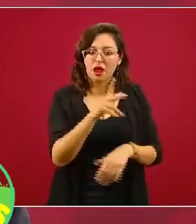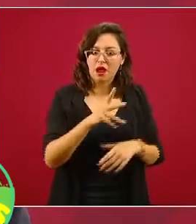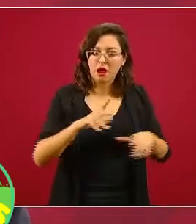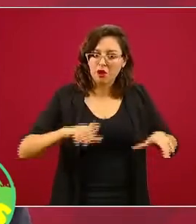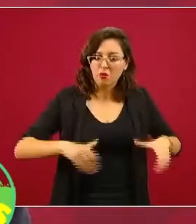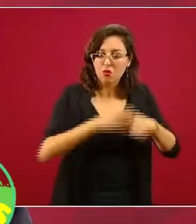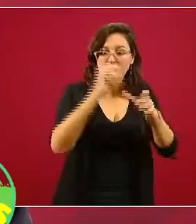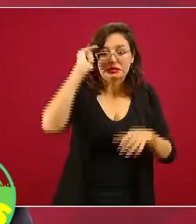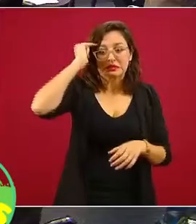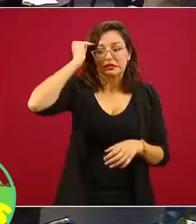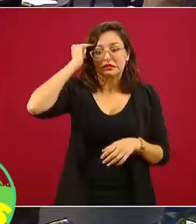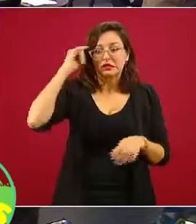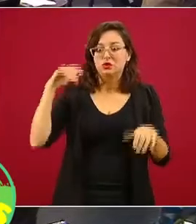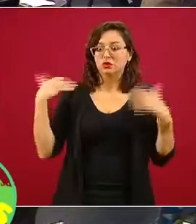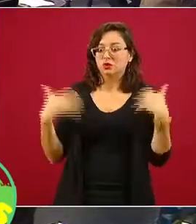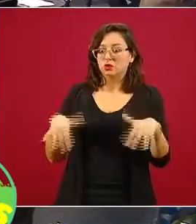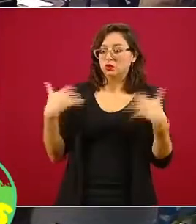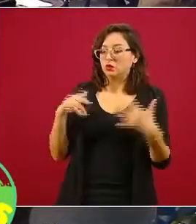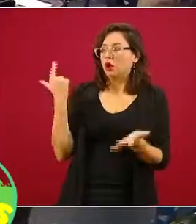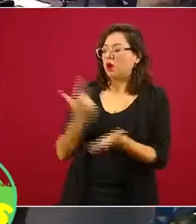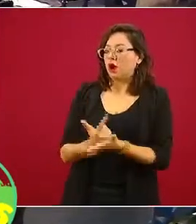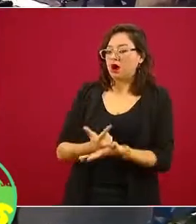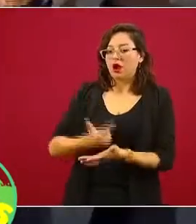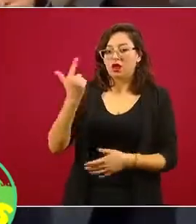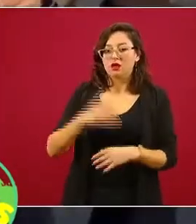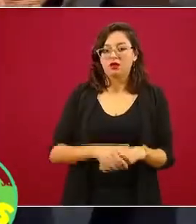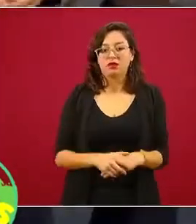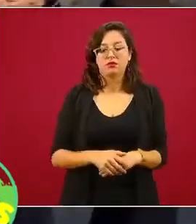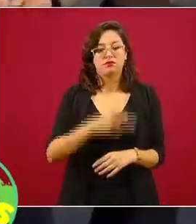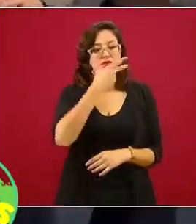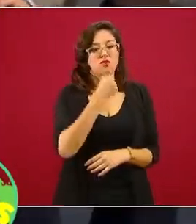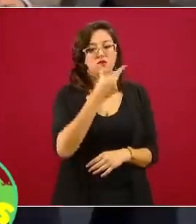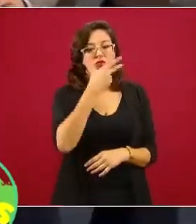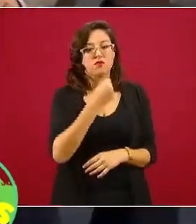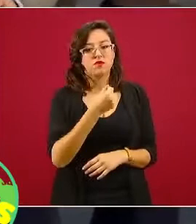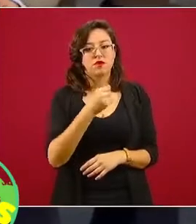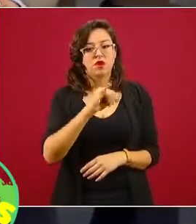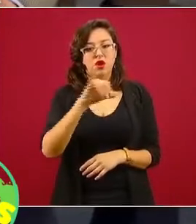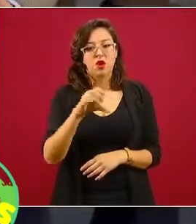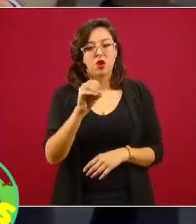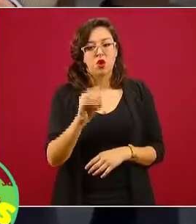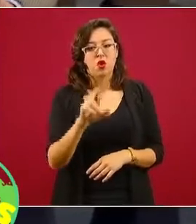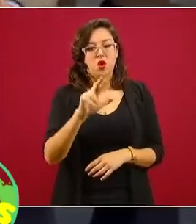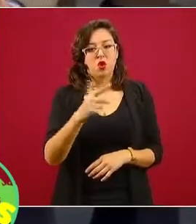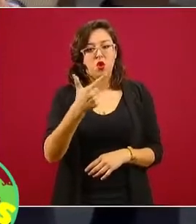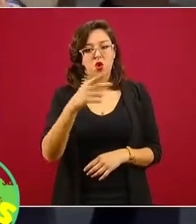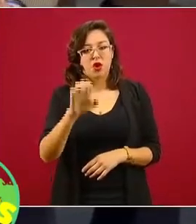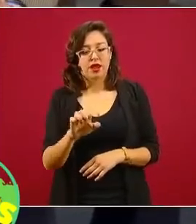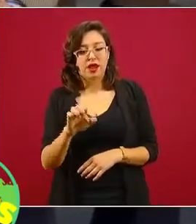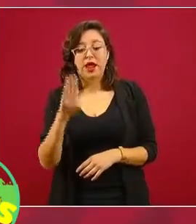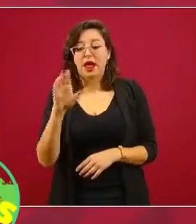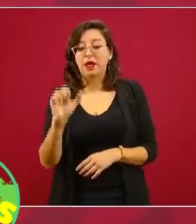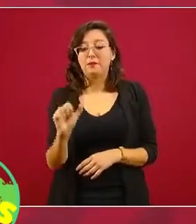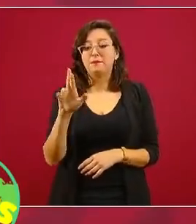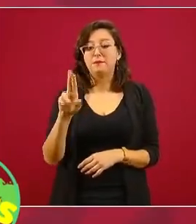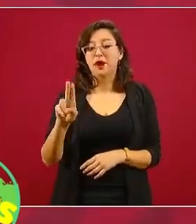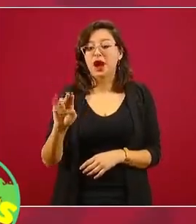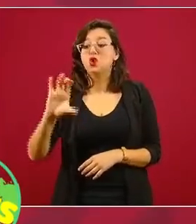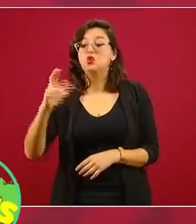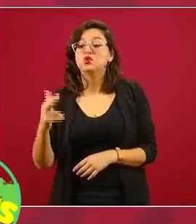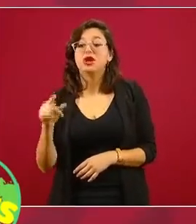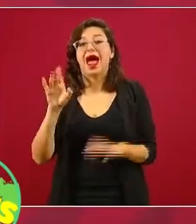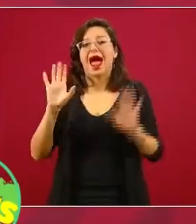ese es un señalamiento grave. Jorge Barucho. Jorge Barucho. Entonces, el señor Jorge